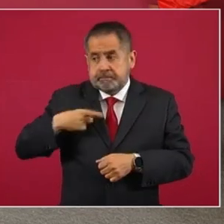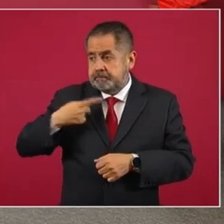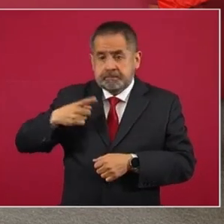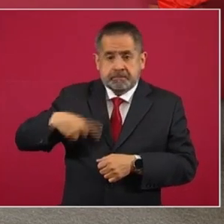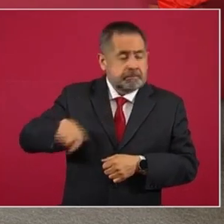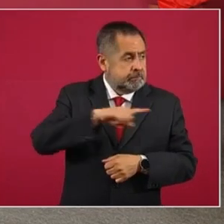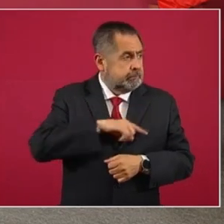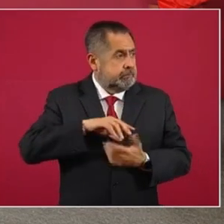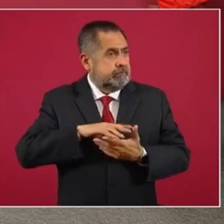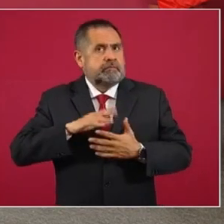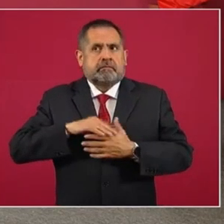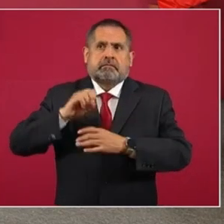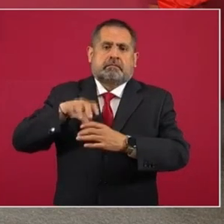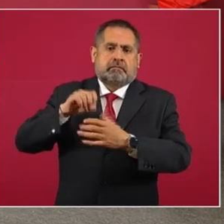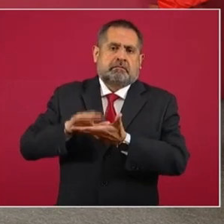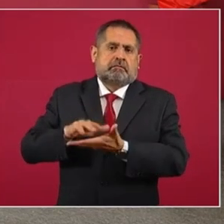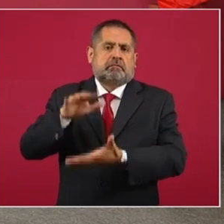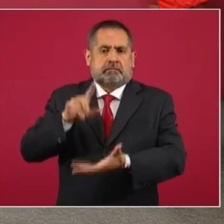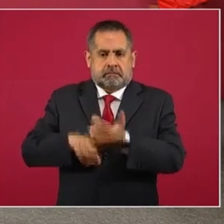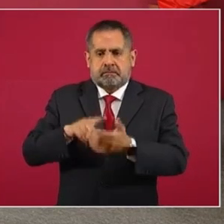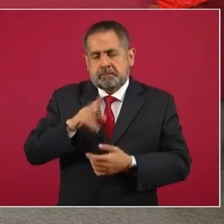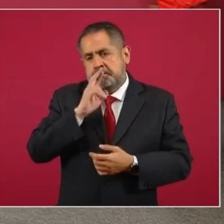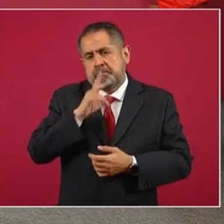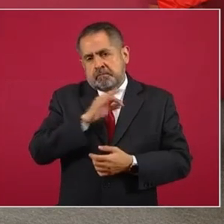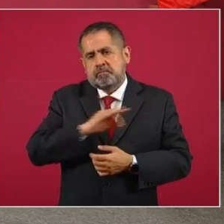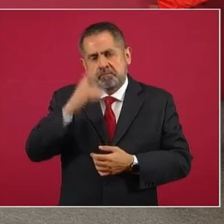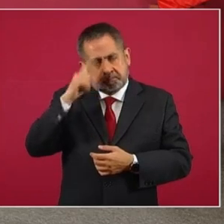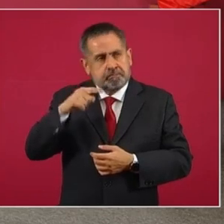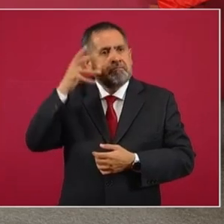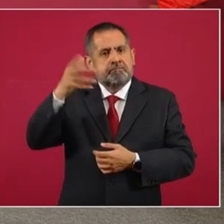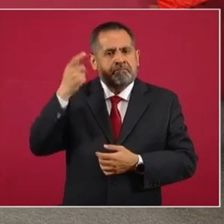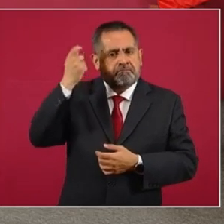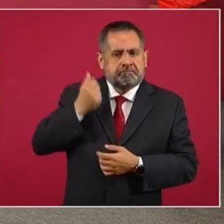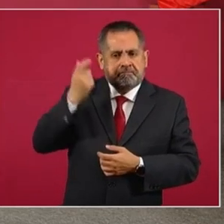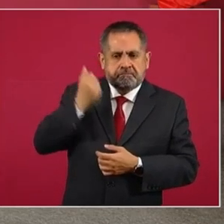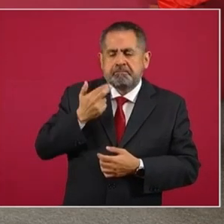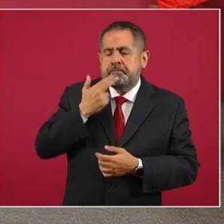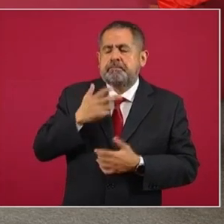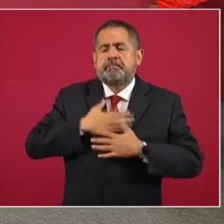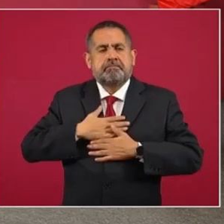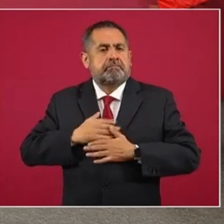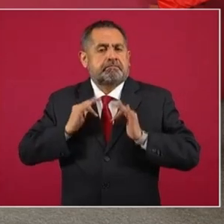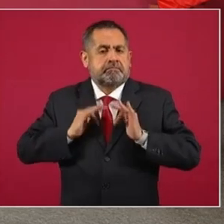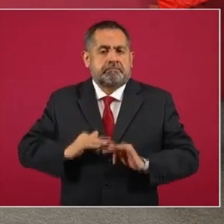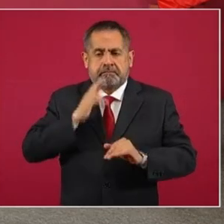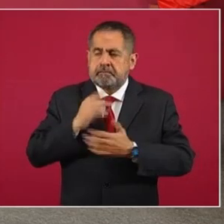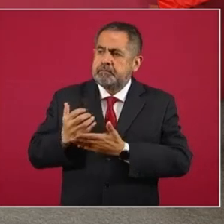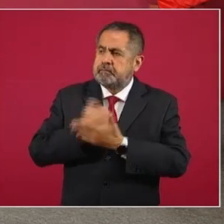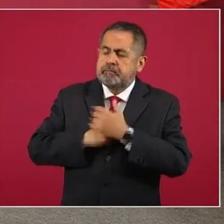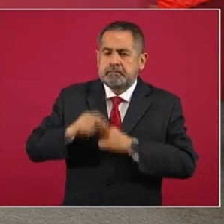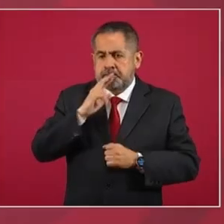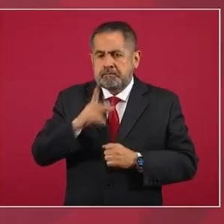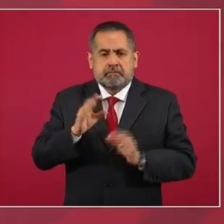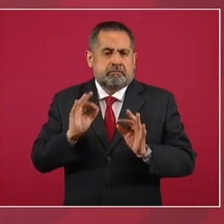puedan jubilarse con un mejor ingreso.